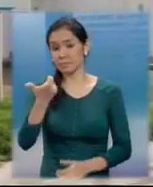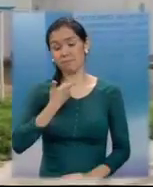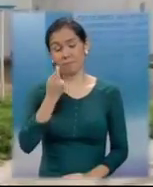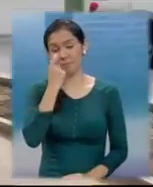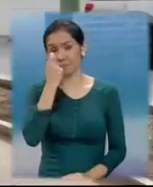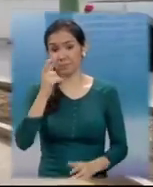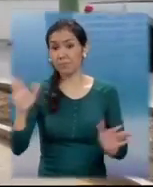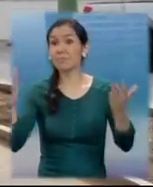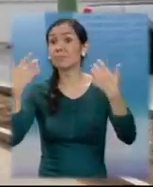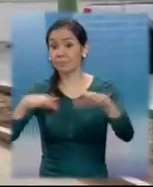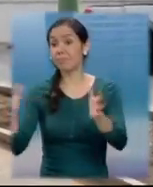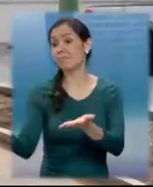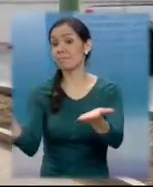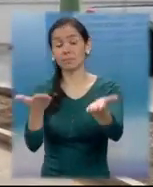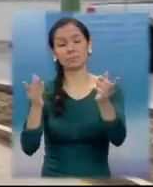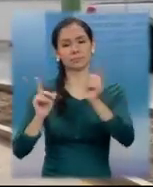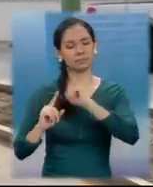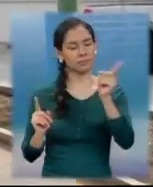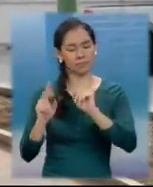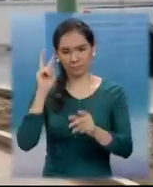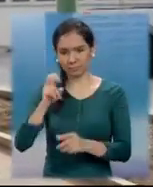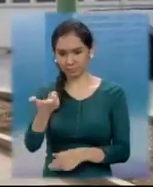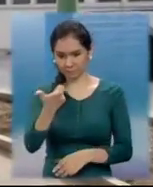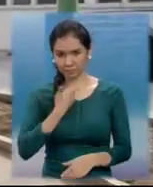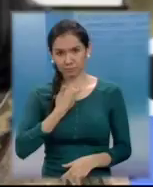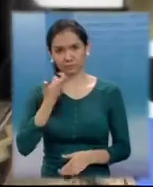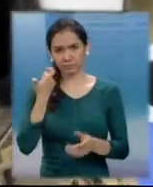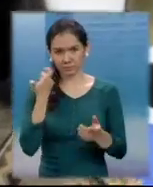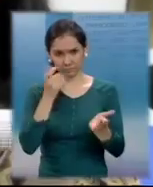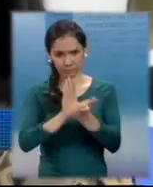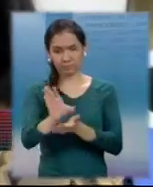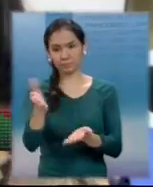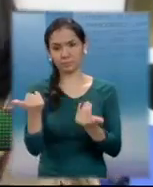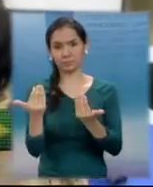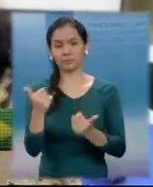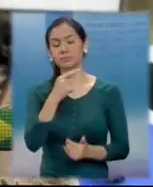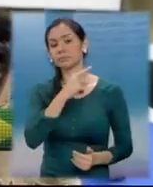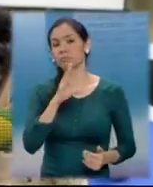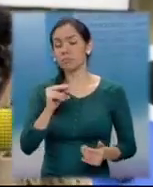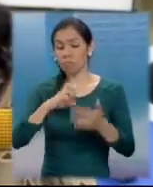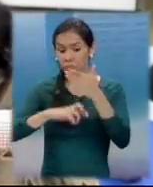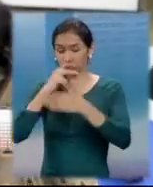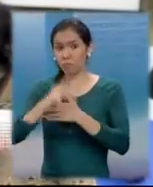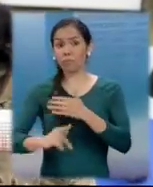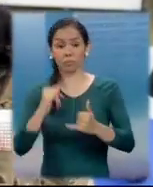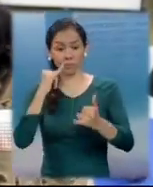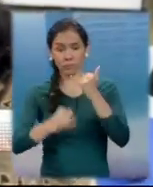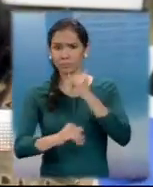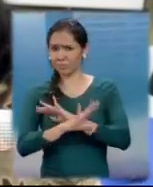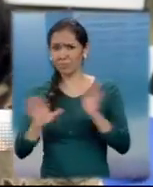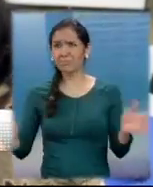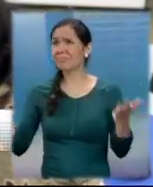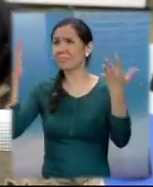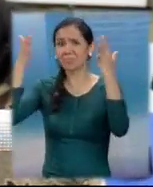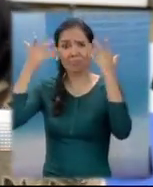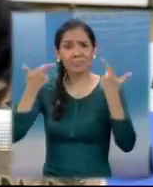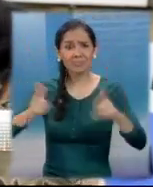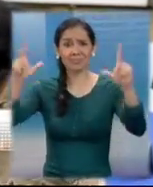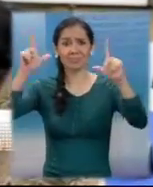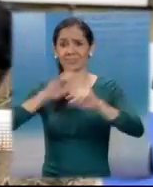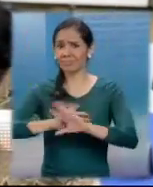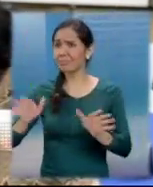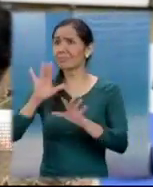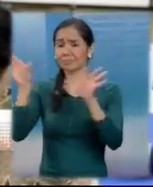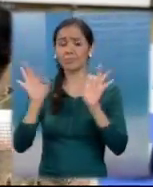que la empresa encargada de la obra no ha recibido el último desembolso. Este proyecto ya en su ejecución física ya está concluido,